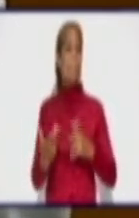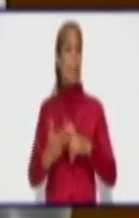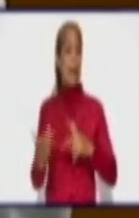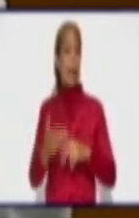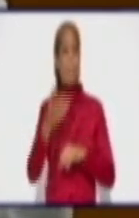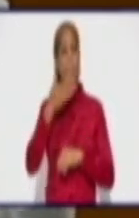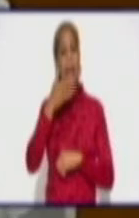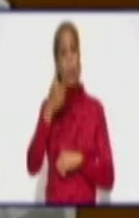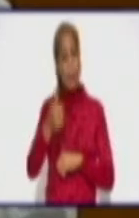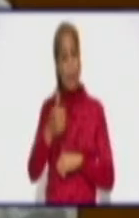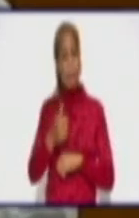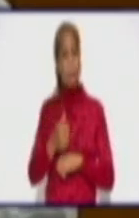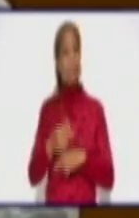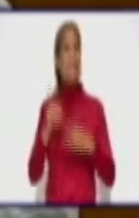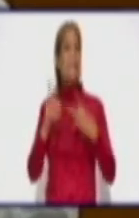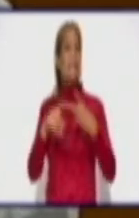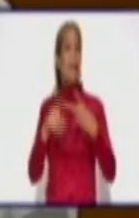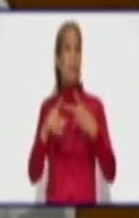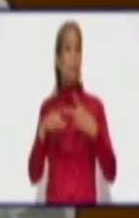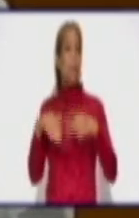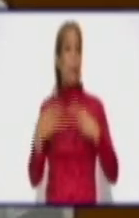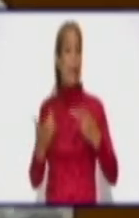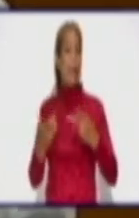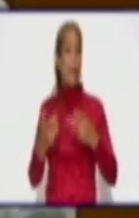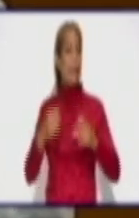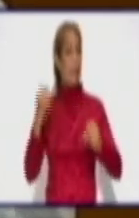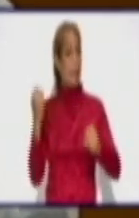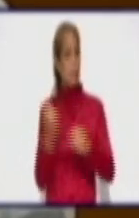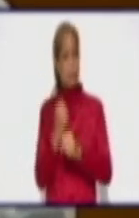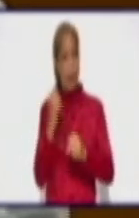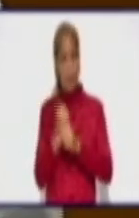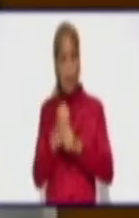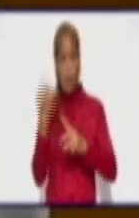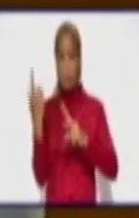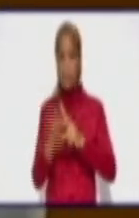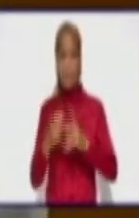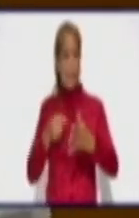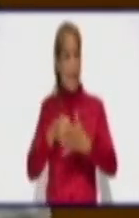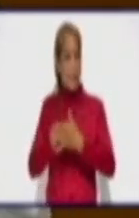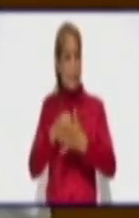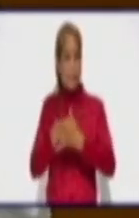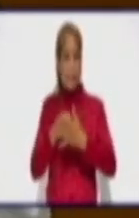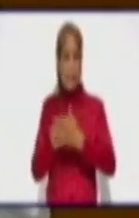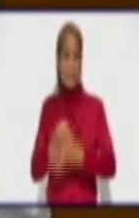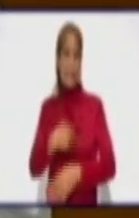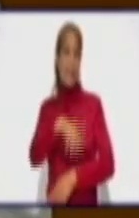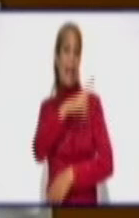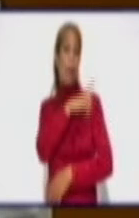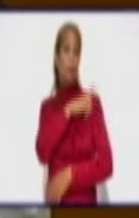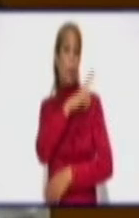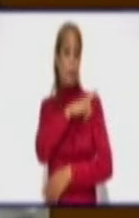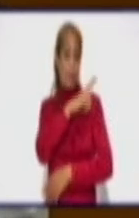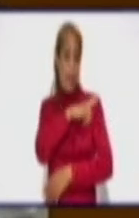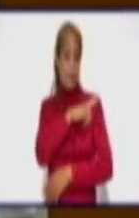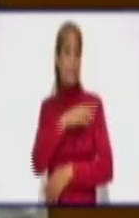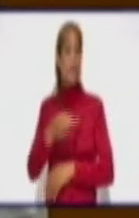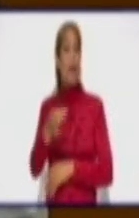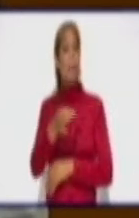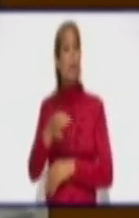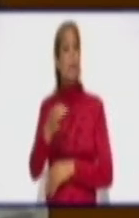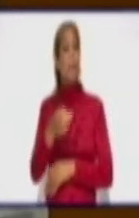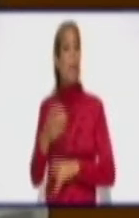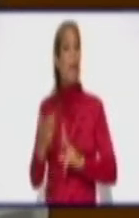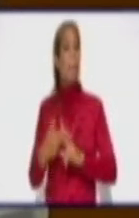Segundo, el papel de los territorios, la exigencia y el rigor de las autoridades municipales en evitar,